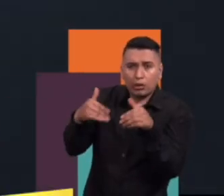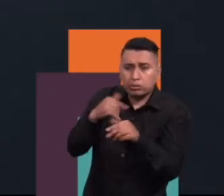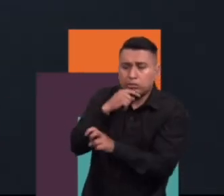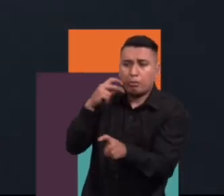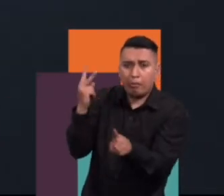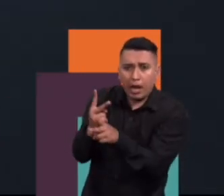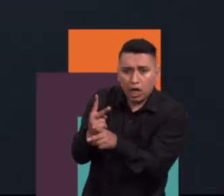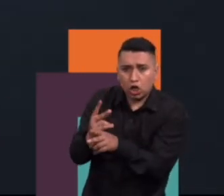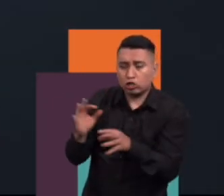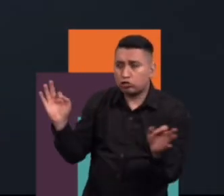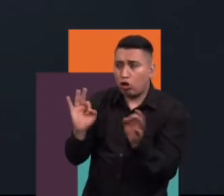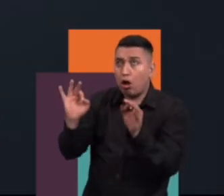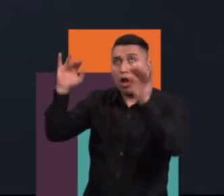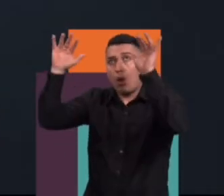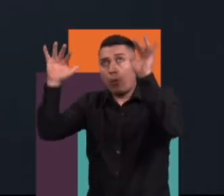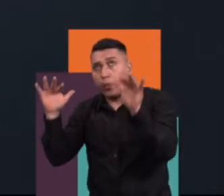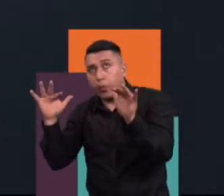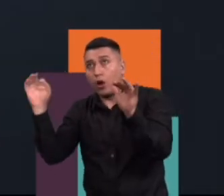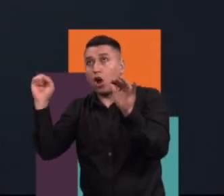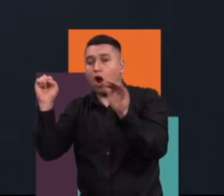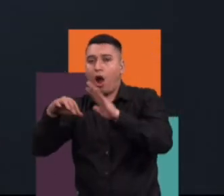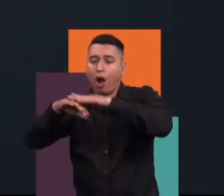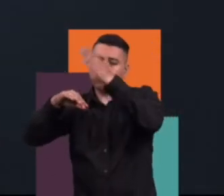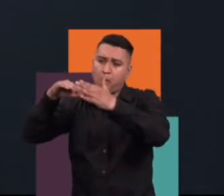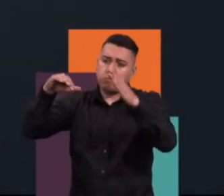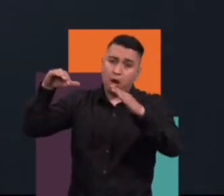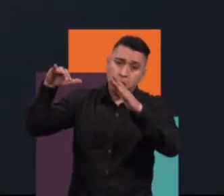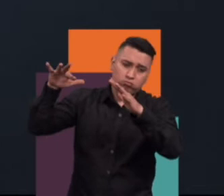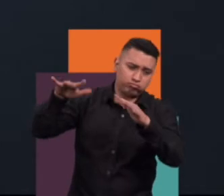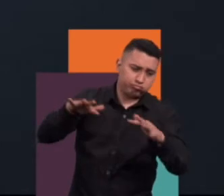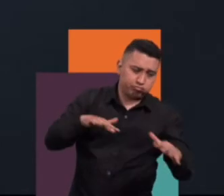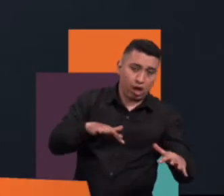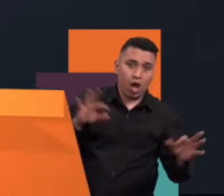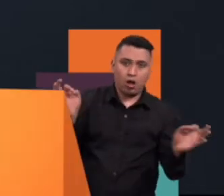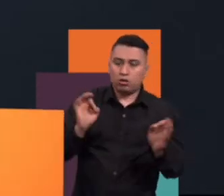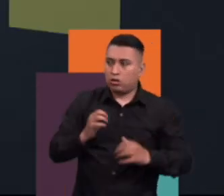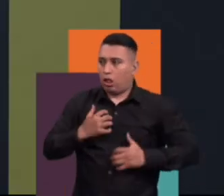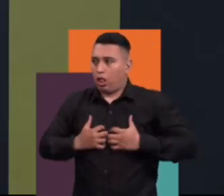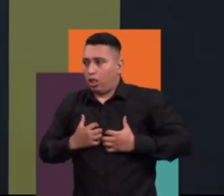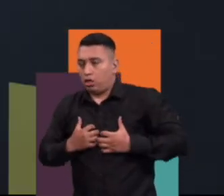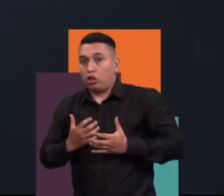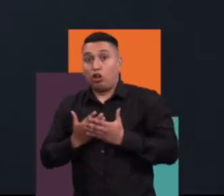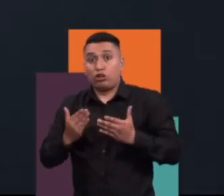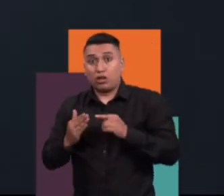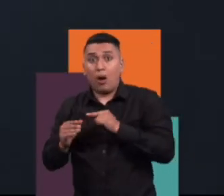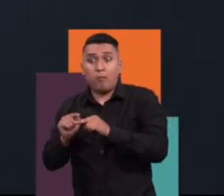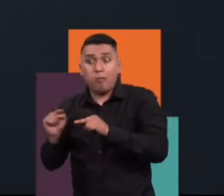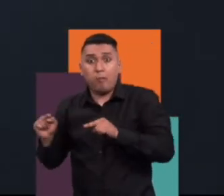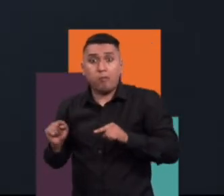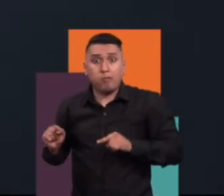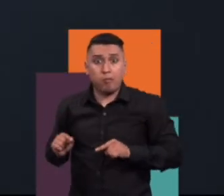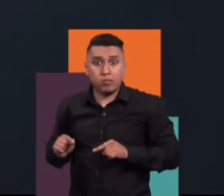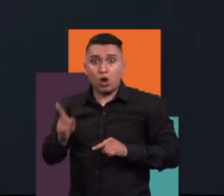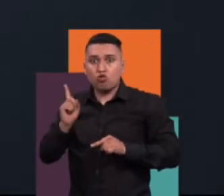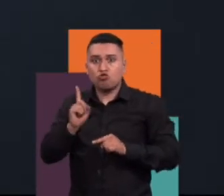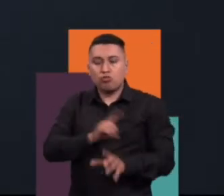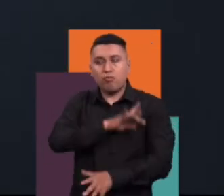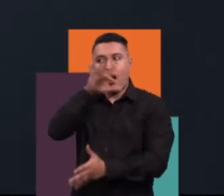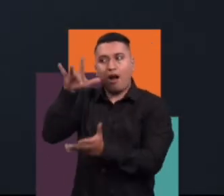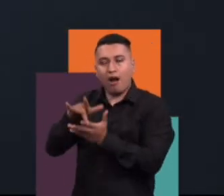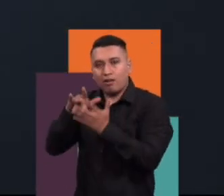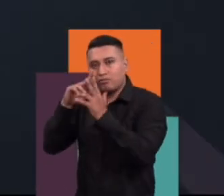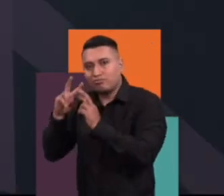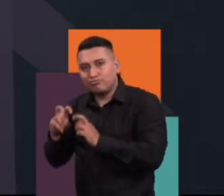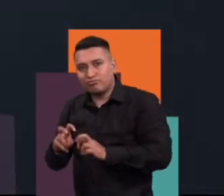peligros, que pueden ser peligros subjetivos que te va a caer una nevada, uno se ha picado, o subjetivos como el miedo y el temor. Entonces,